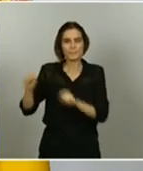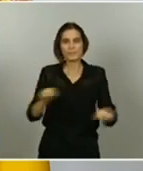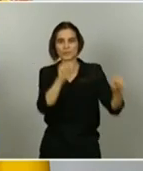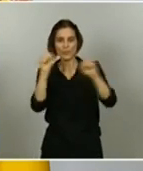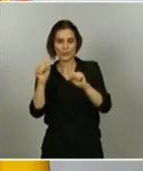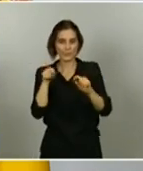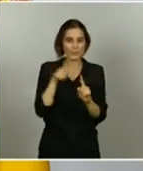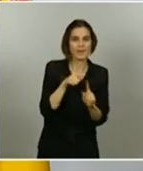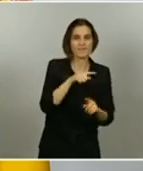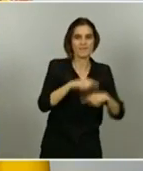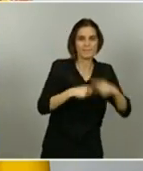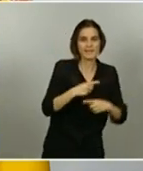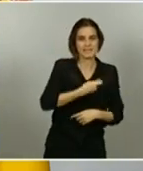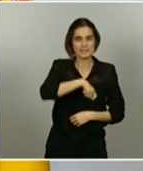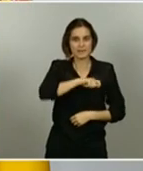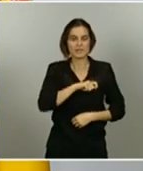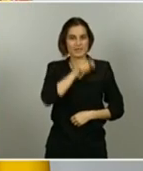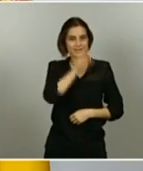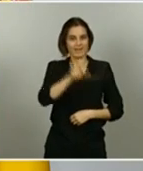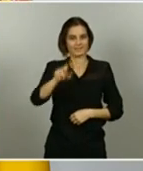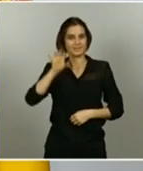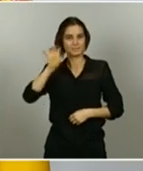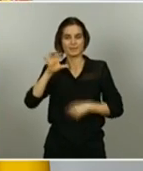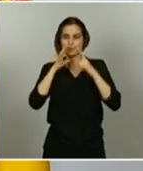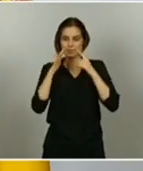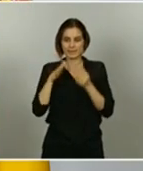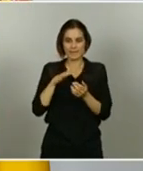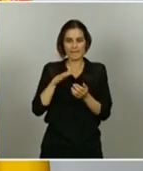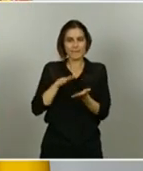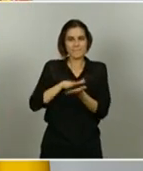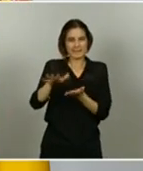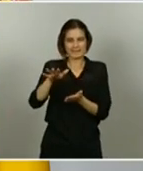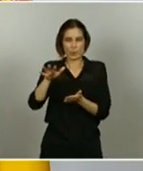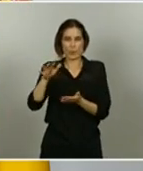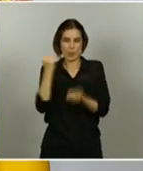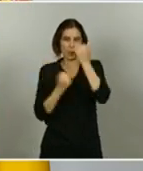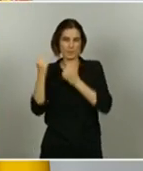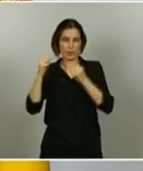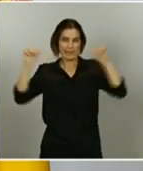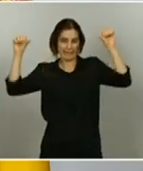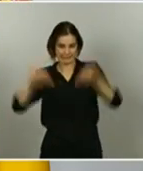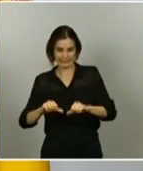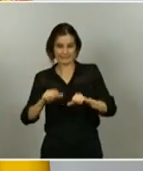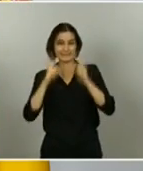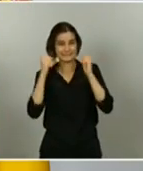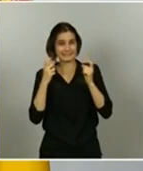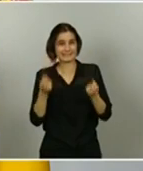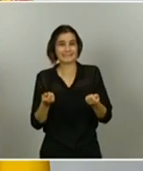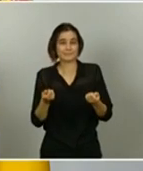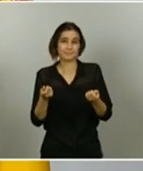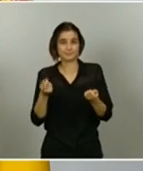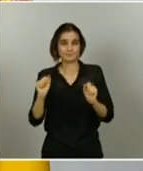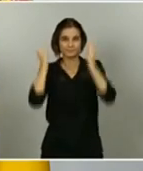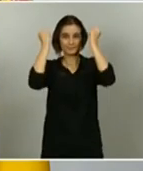españolas y a la gente de nuestro país del impacto económico de la crisis, es evidente que la situación sobrevenida que ha llegado nos ha